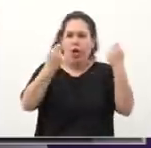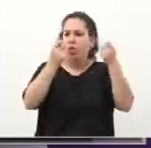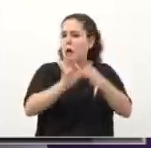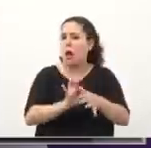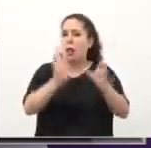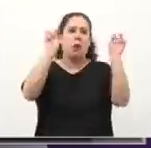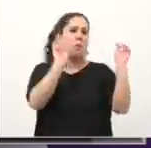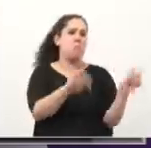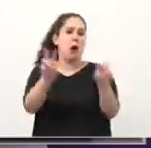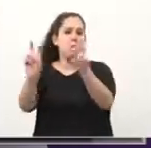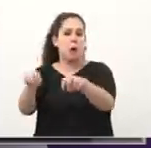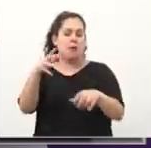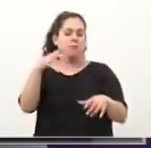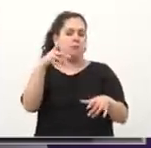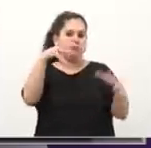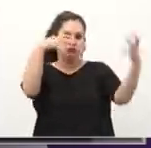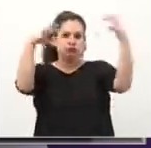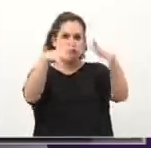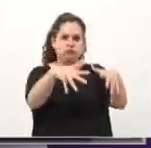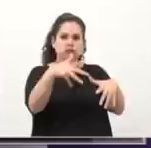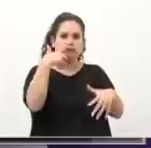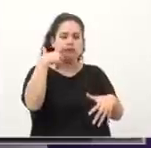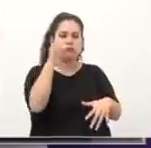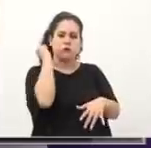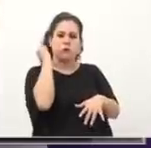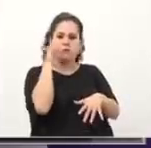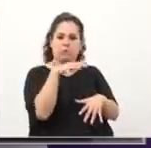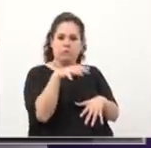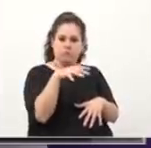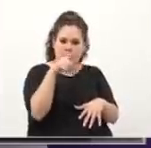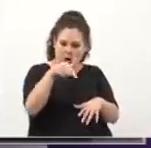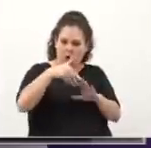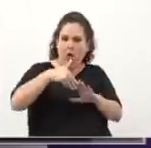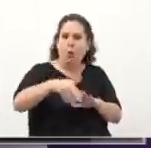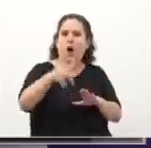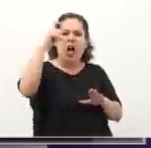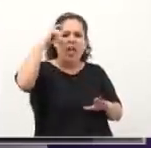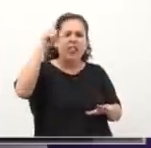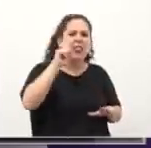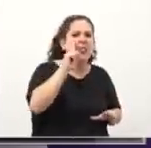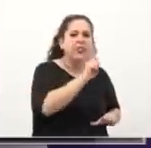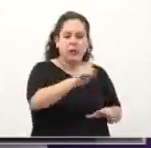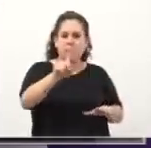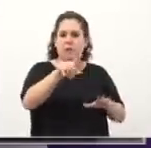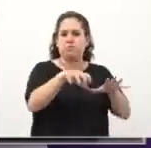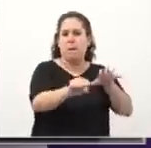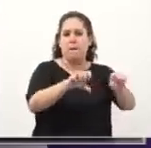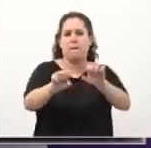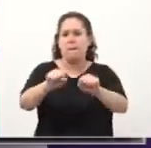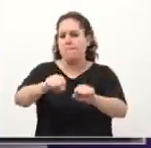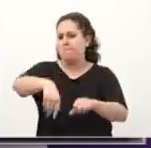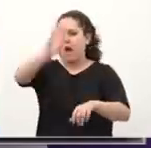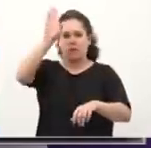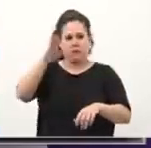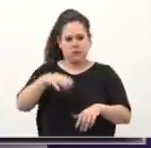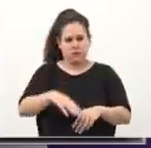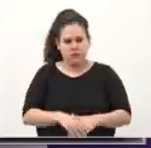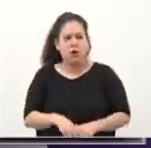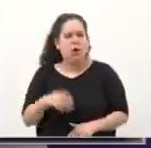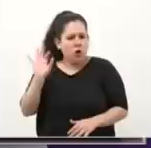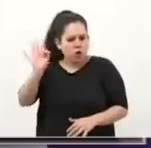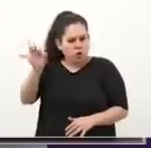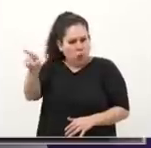Yo por eso propongo que vamos a poner en el próximo mandato 10.000 cámaras más con reconocimiento facial. Yo sé que vos presentaste algunas dudas sobre esto.